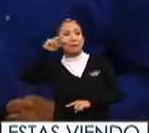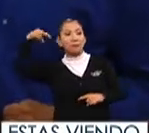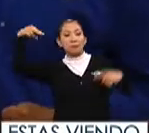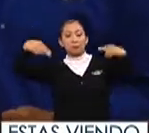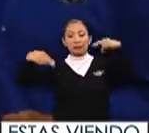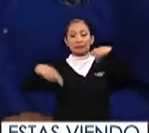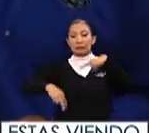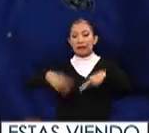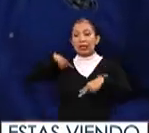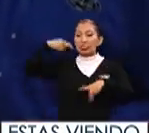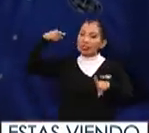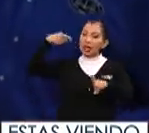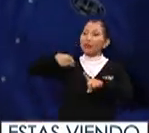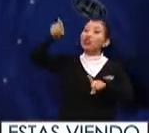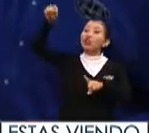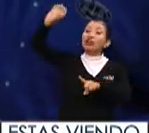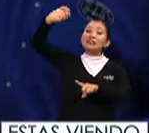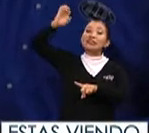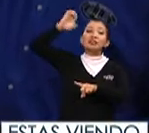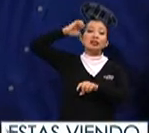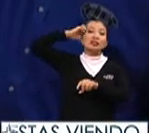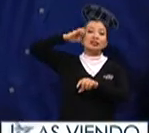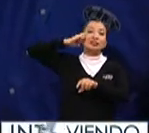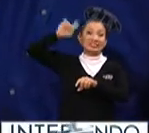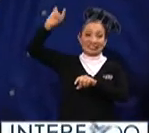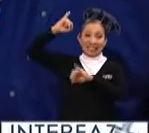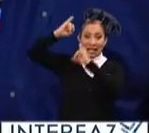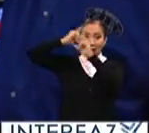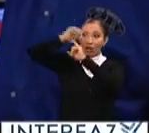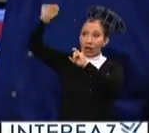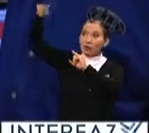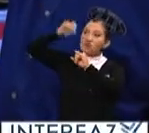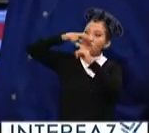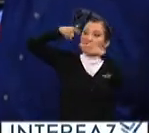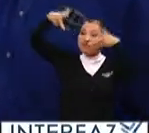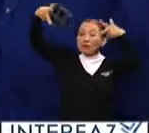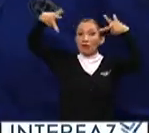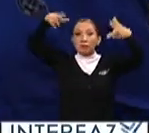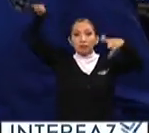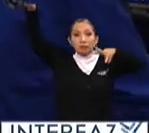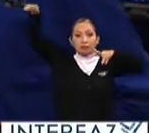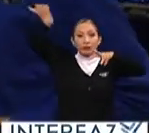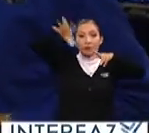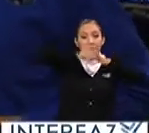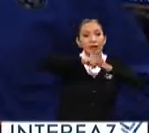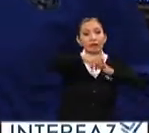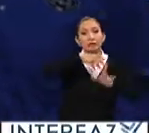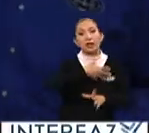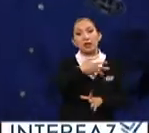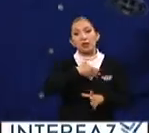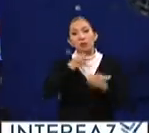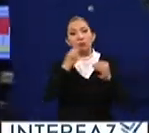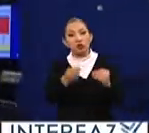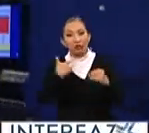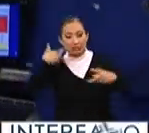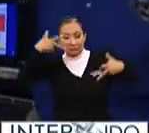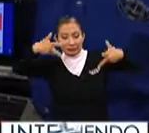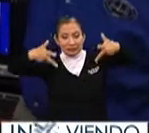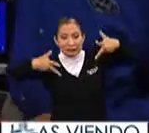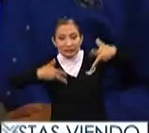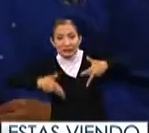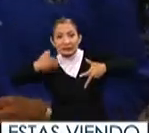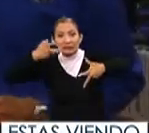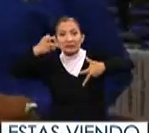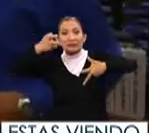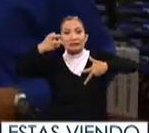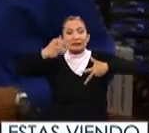que vienen directamente desde la estación espacial internacional tenemos muchas cámaras y